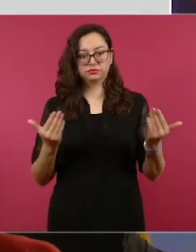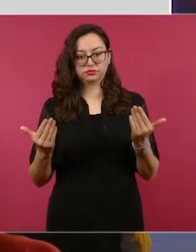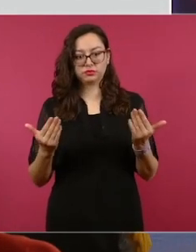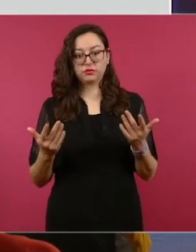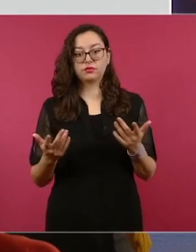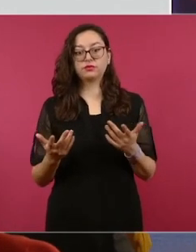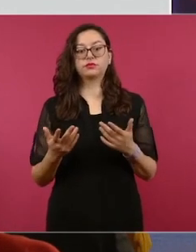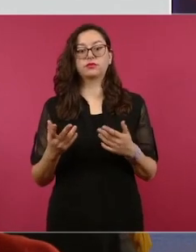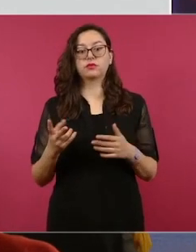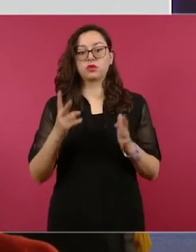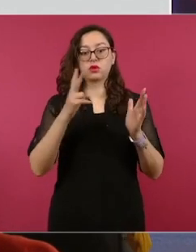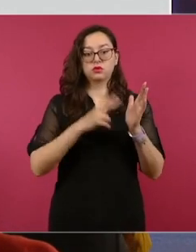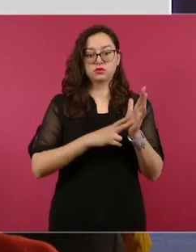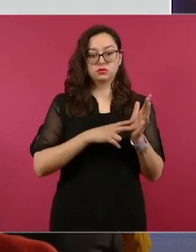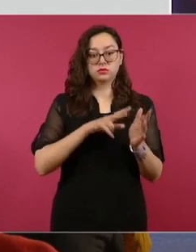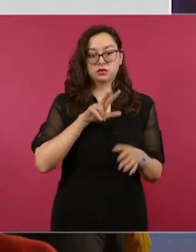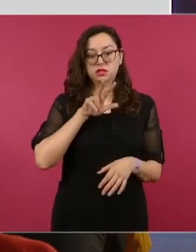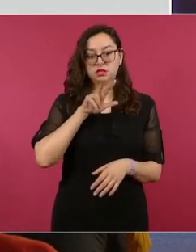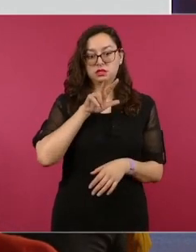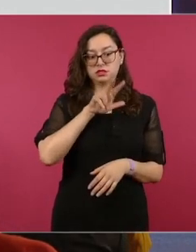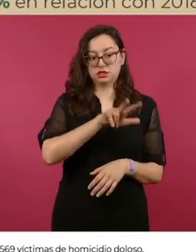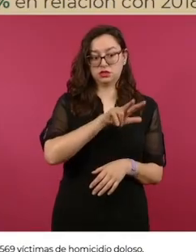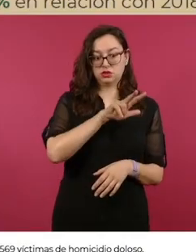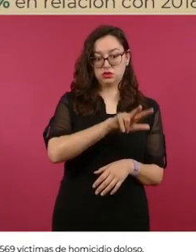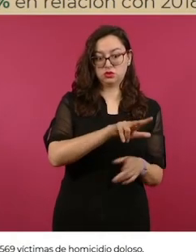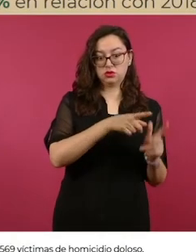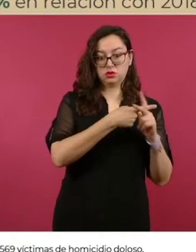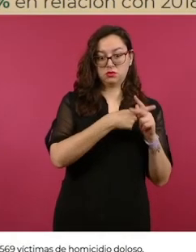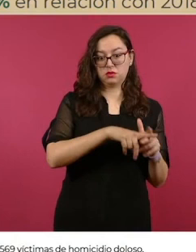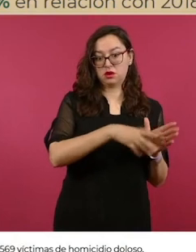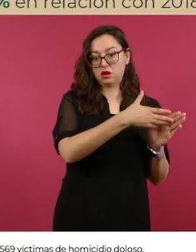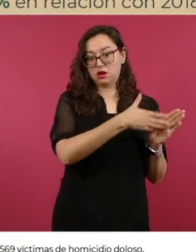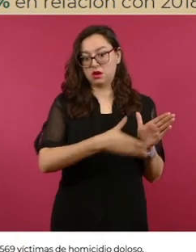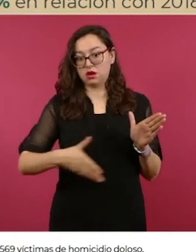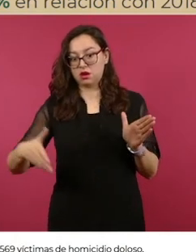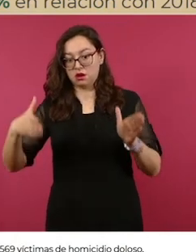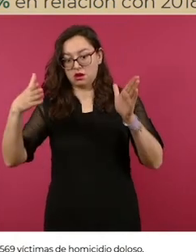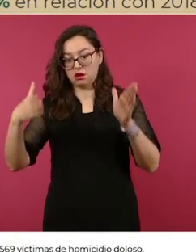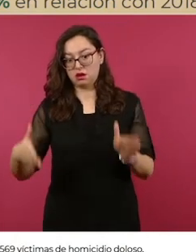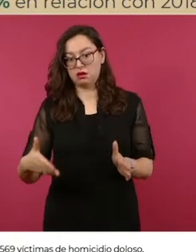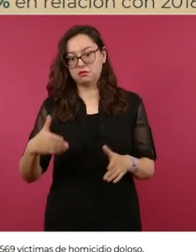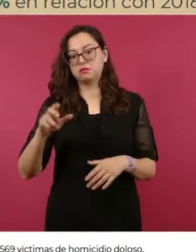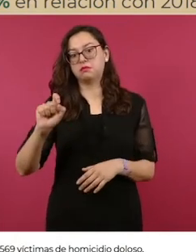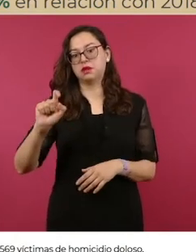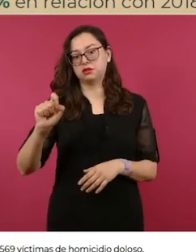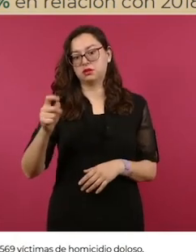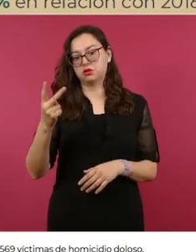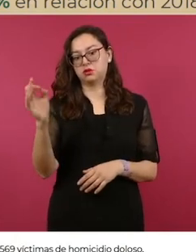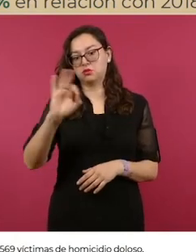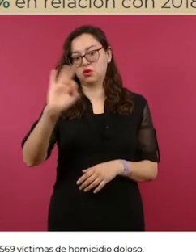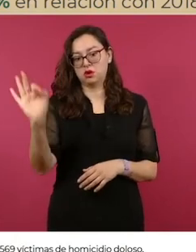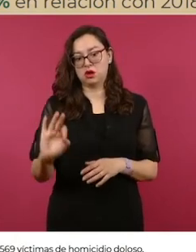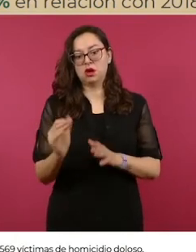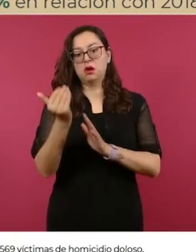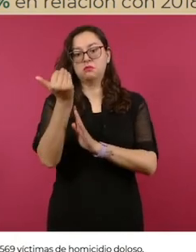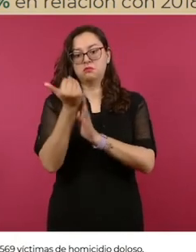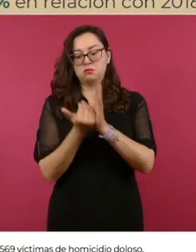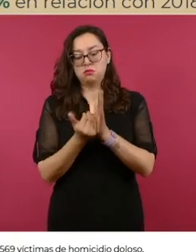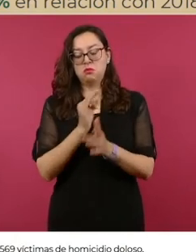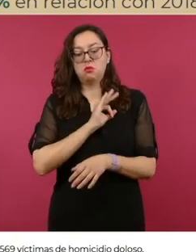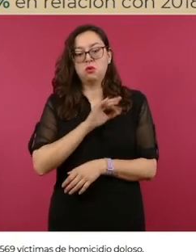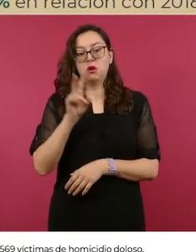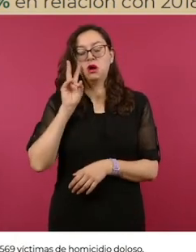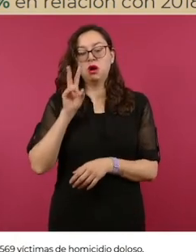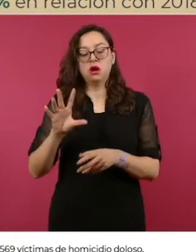es de 22 por ciento en este delito. Adelante. Aquí está el comparativo acumulado de las